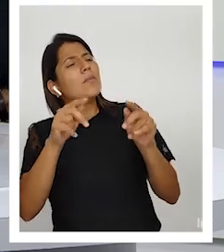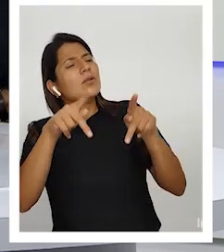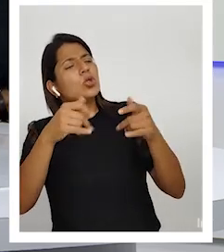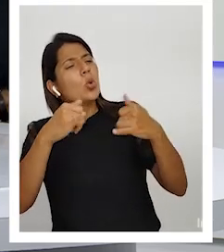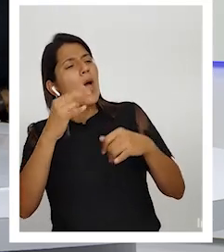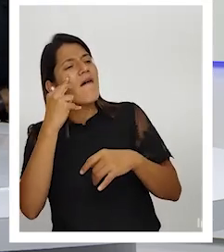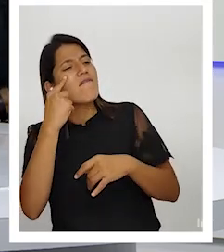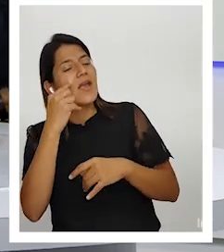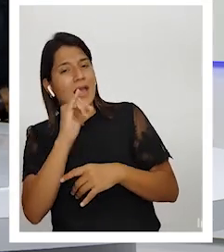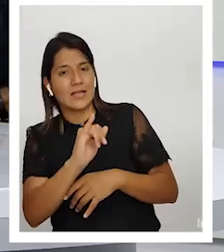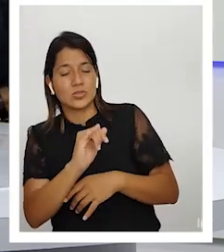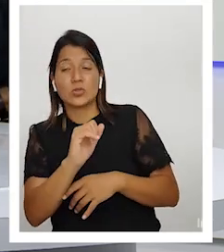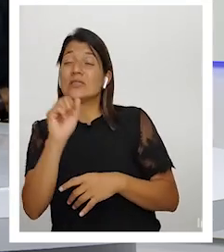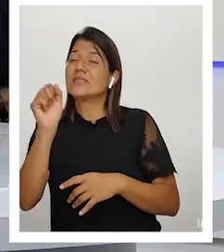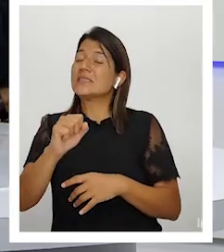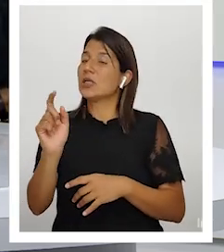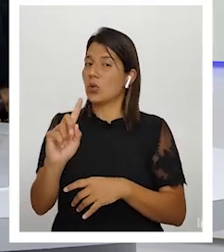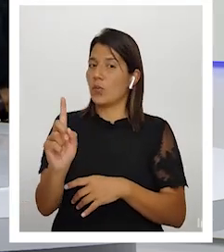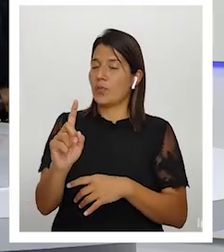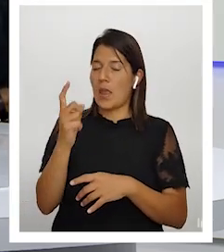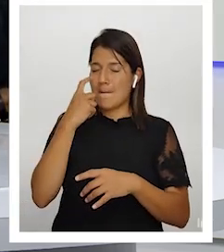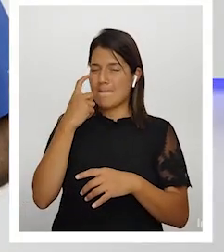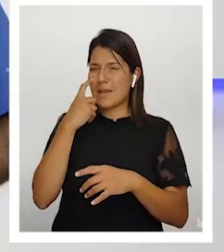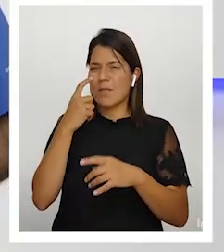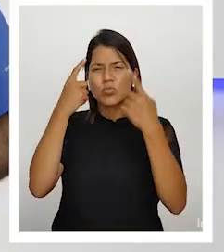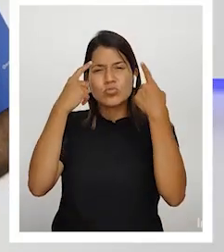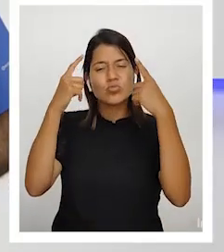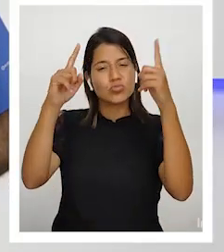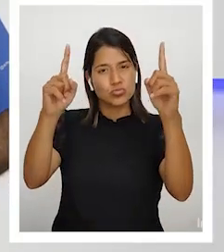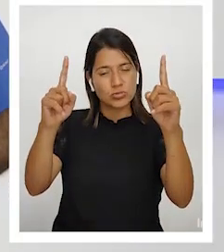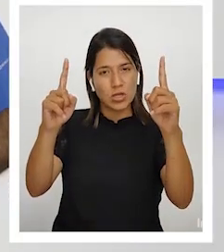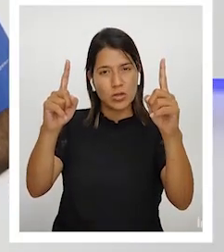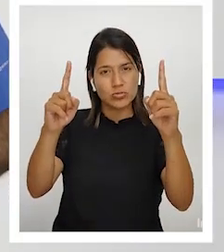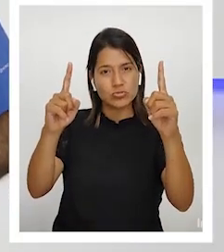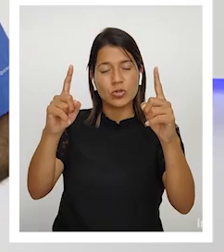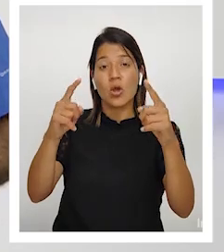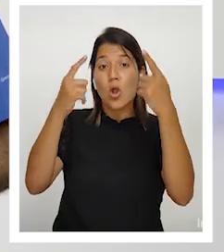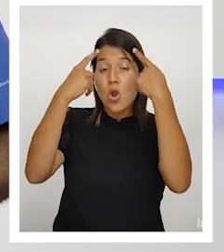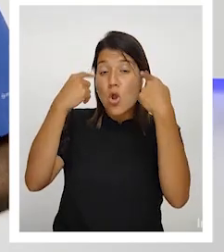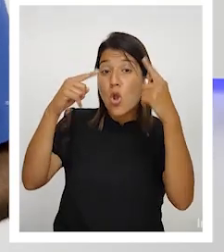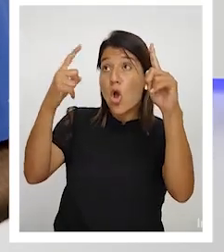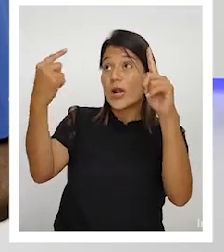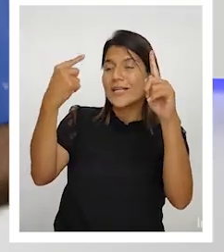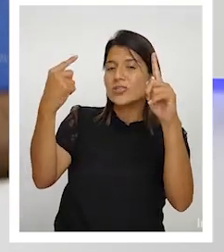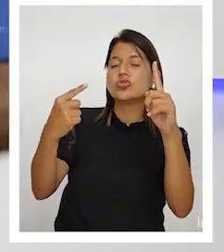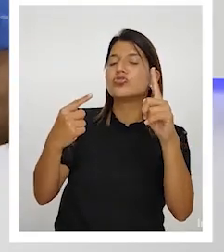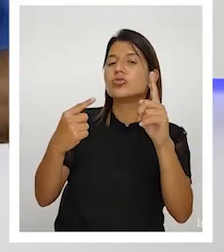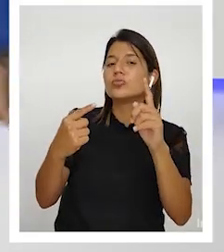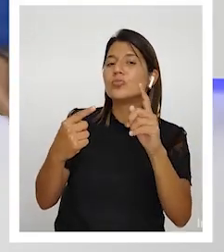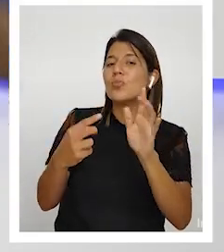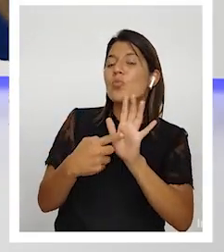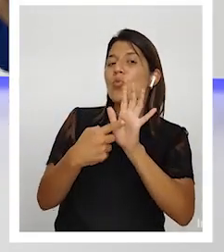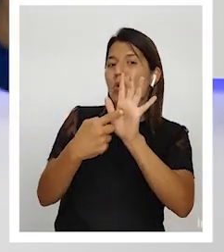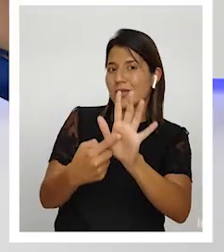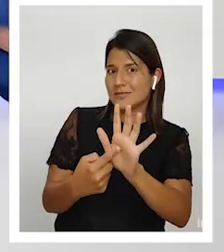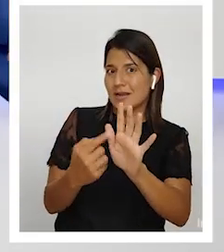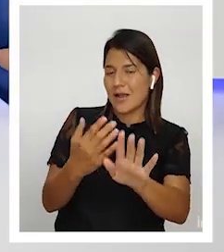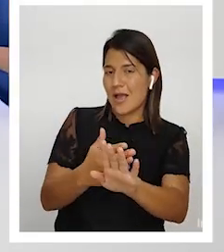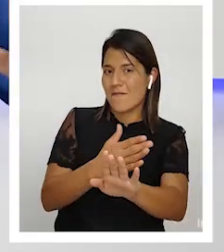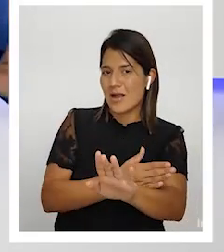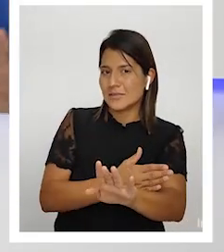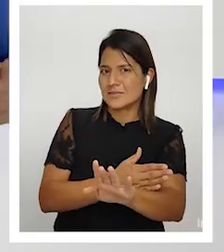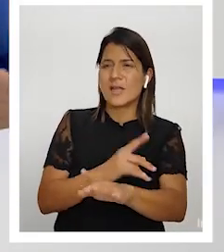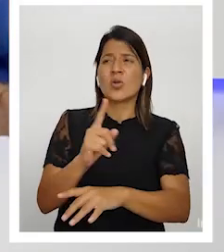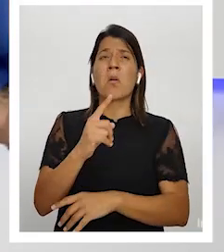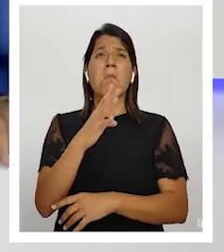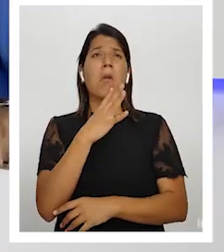veamos resultados los resultados son los que hablan no son palabrerías